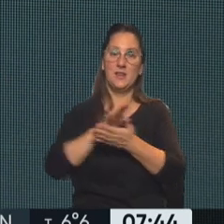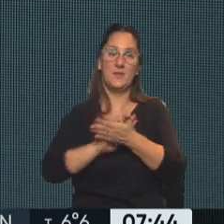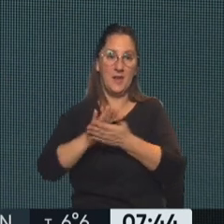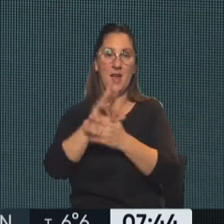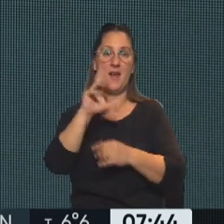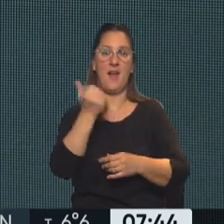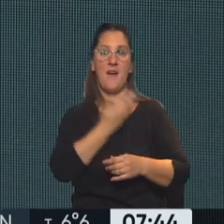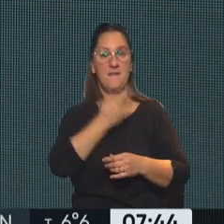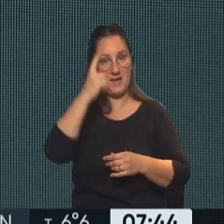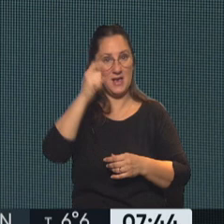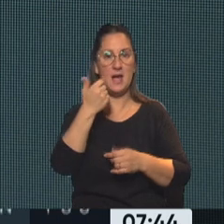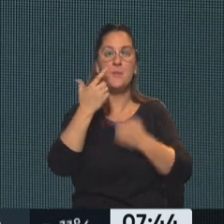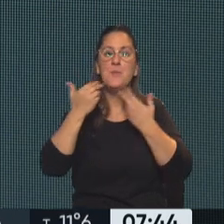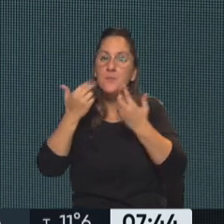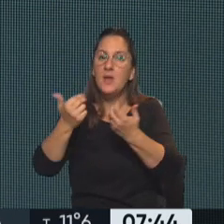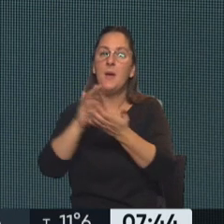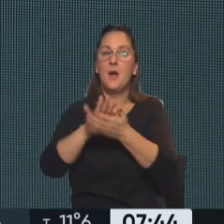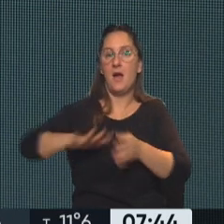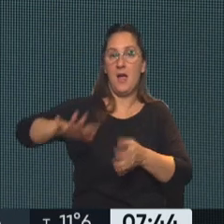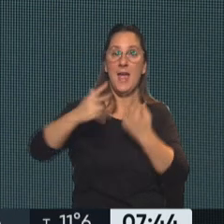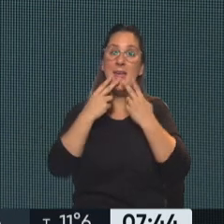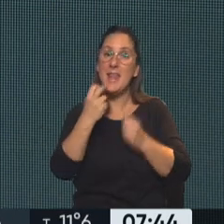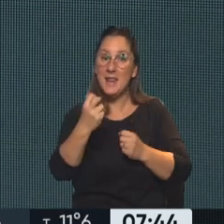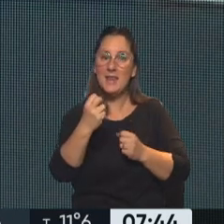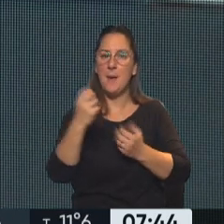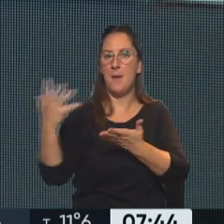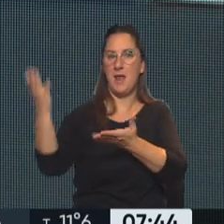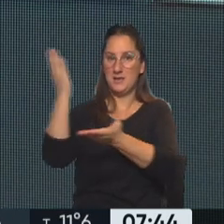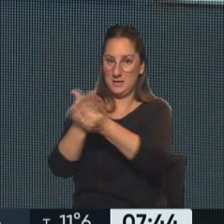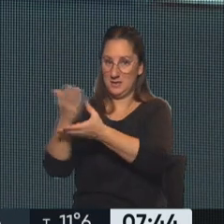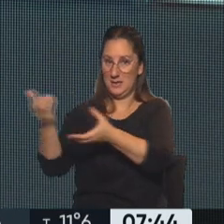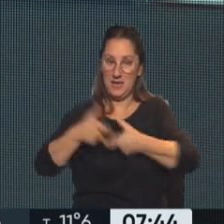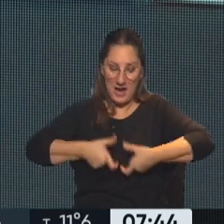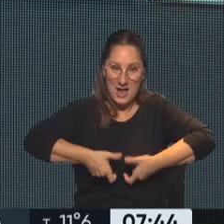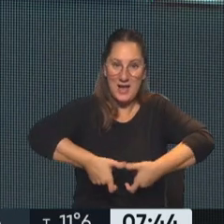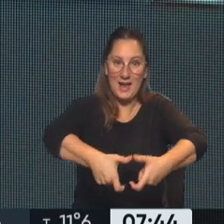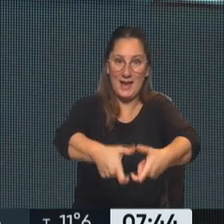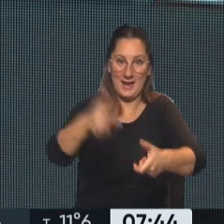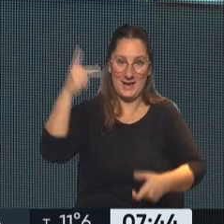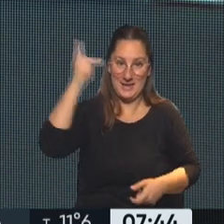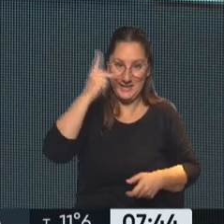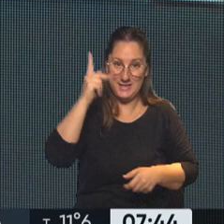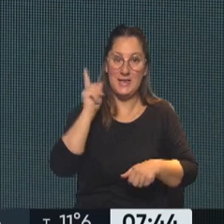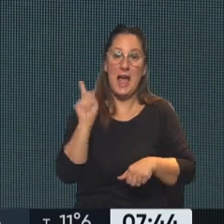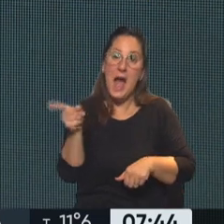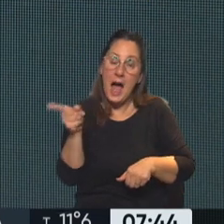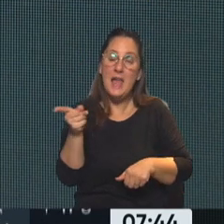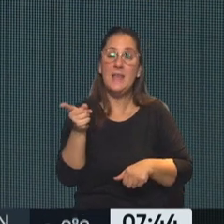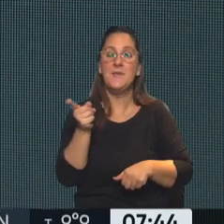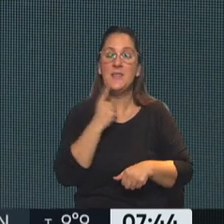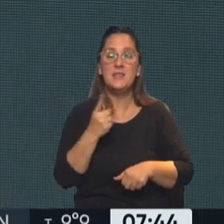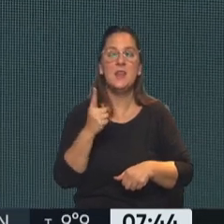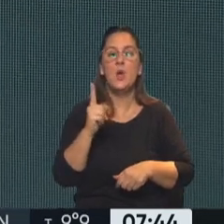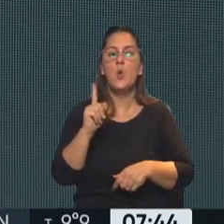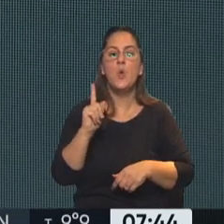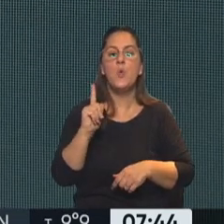procedimiento en el área de energía para secuestrar el expediente del gasoducto Néstor Kirchner. En esas cuestiones dice que